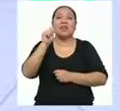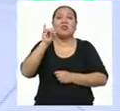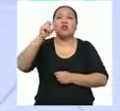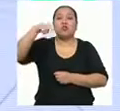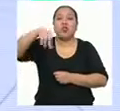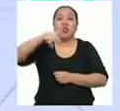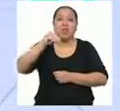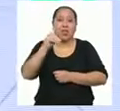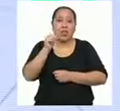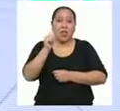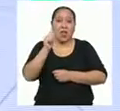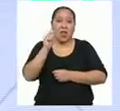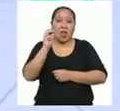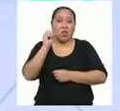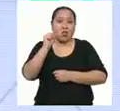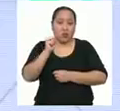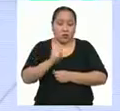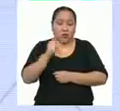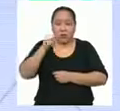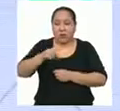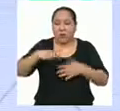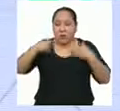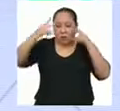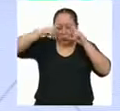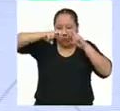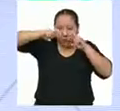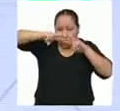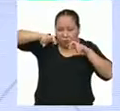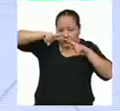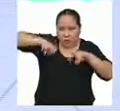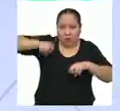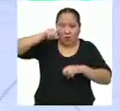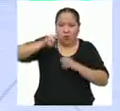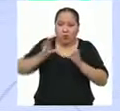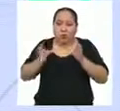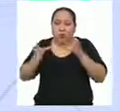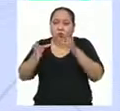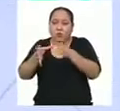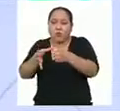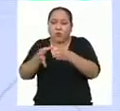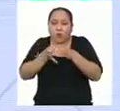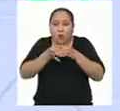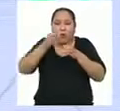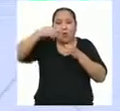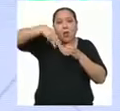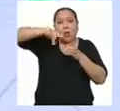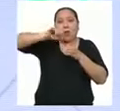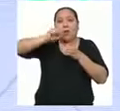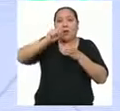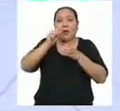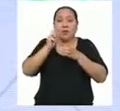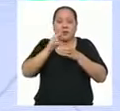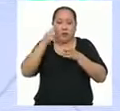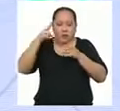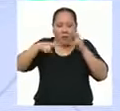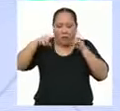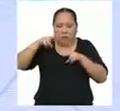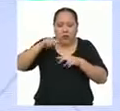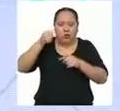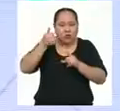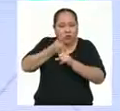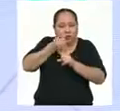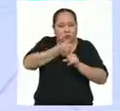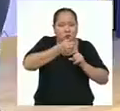incertidumbre, el cual podemos analizar una muestra de un estudio e identificar sus principales